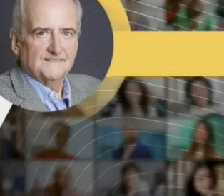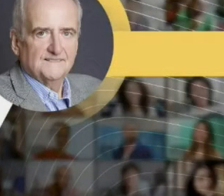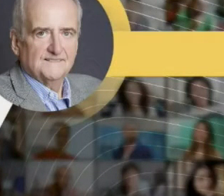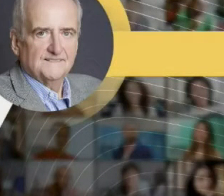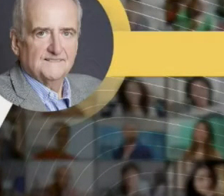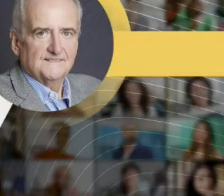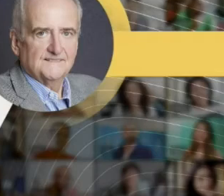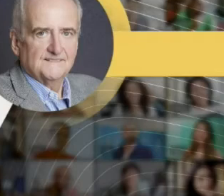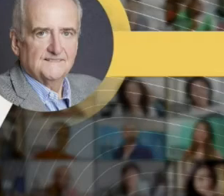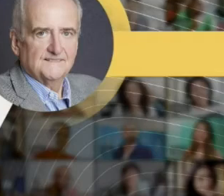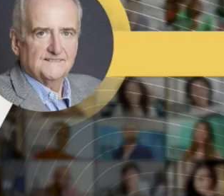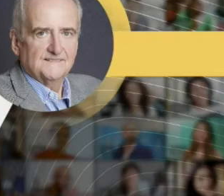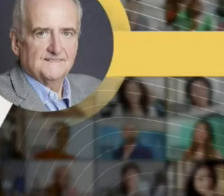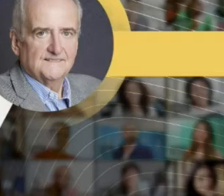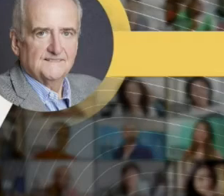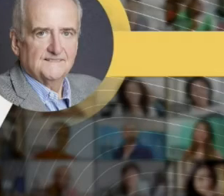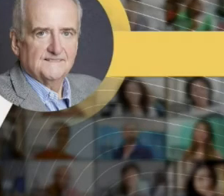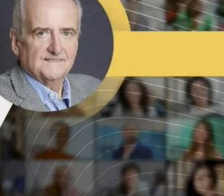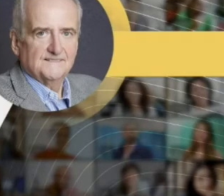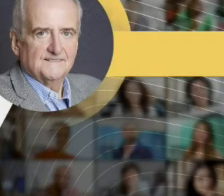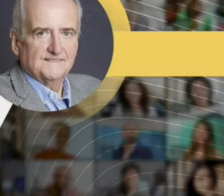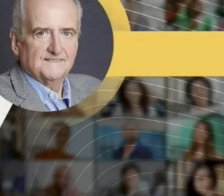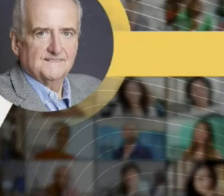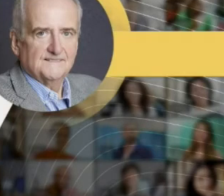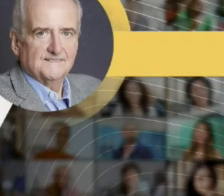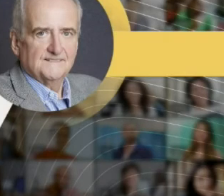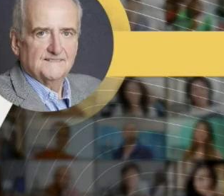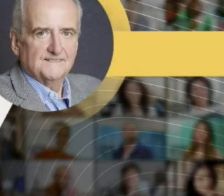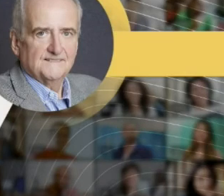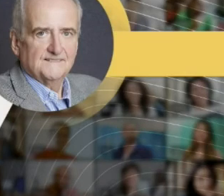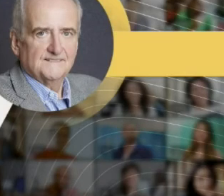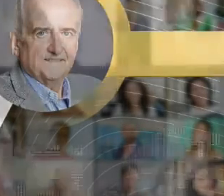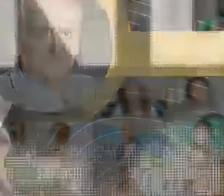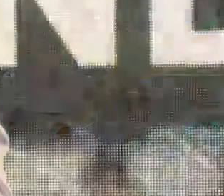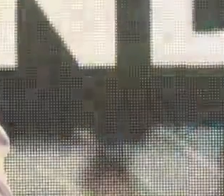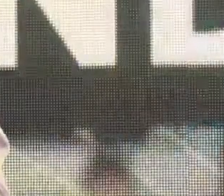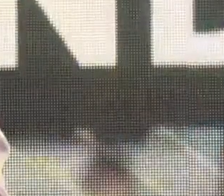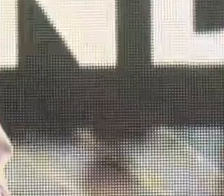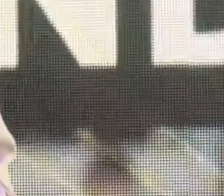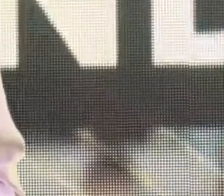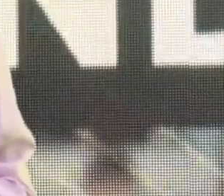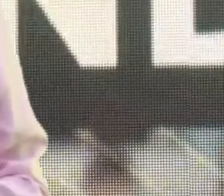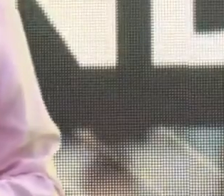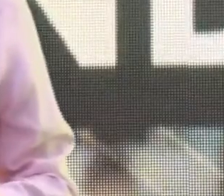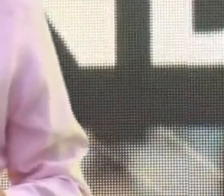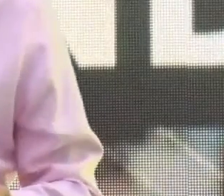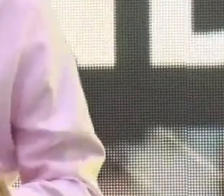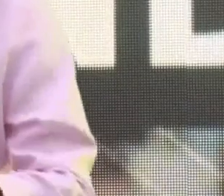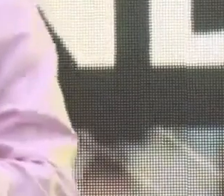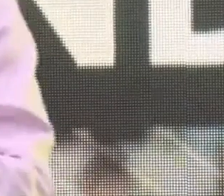86 en ARCOR, pero en el año ya 93 se transformó en presidente y lo ha sido desde entonces.